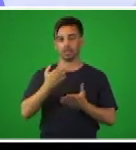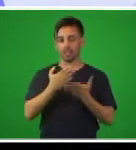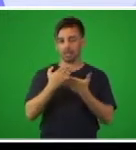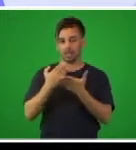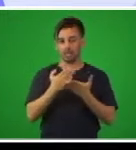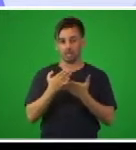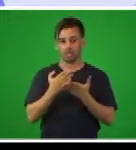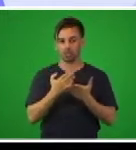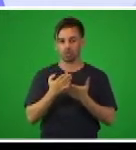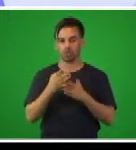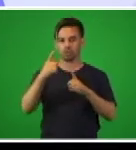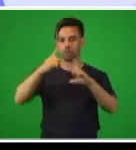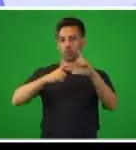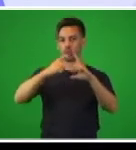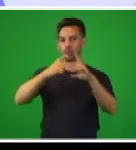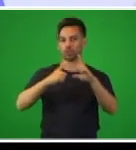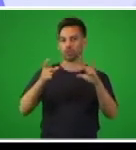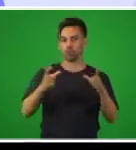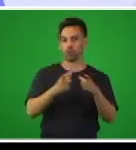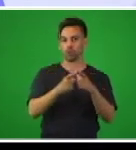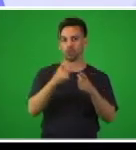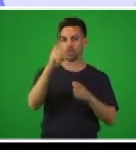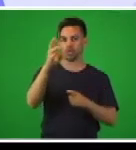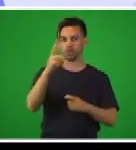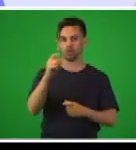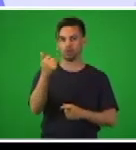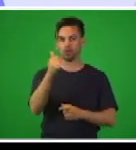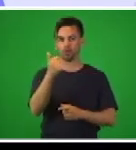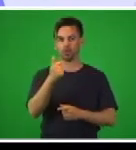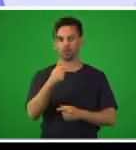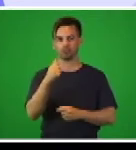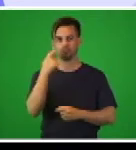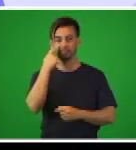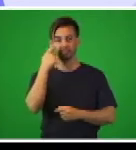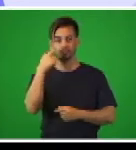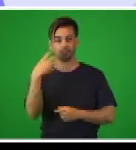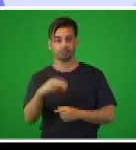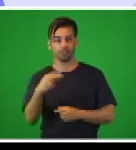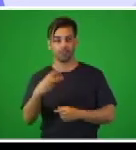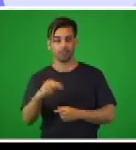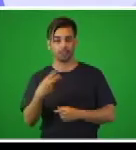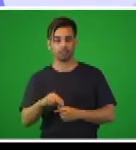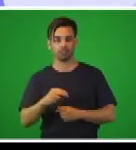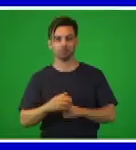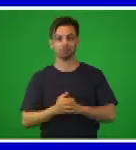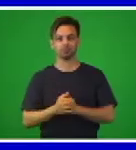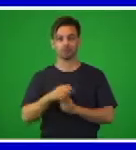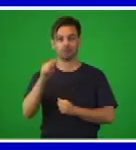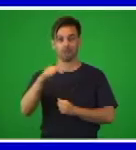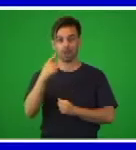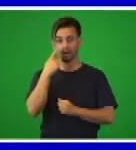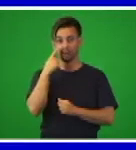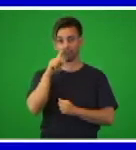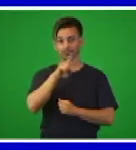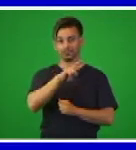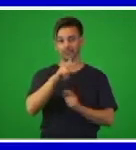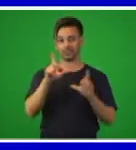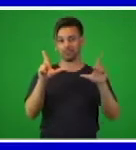unidad número 10 que constituyen fundamentalmente ejercitación. Pues le estamos presentando en pantalla